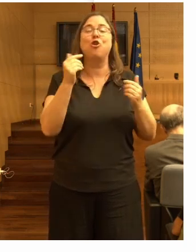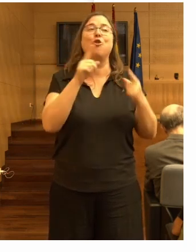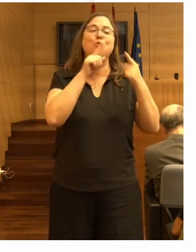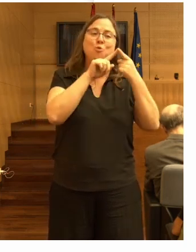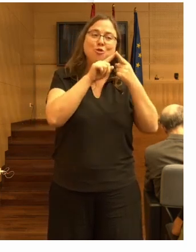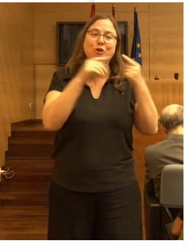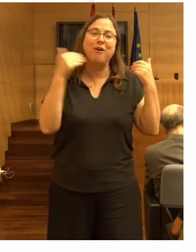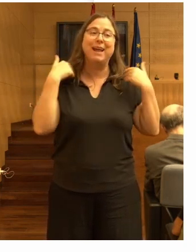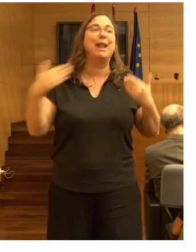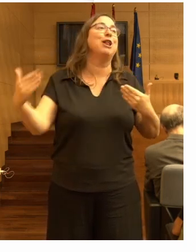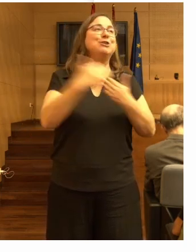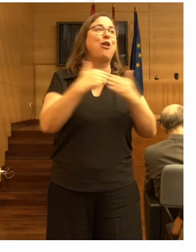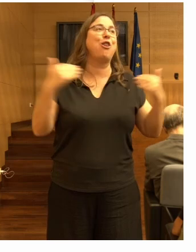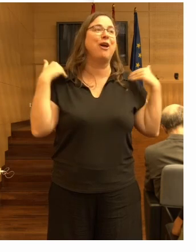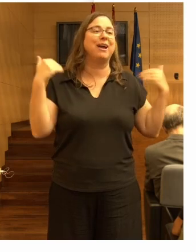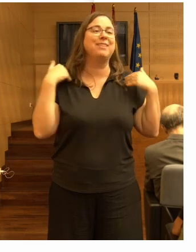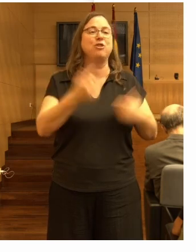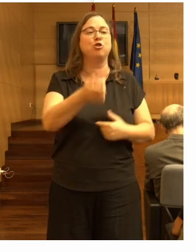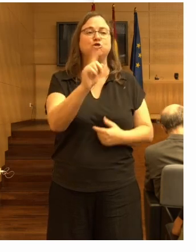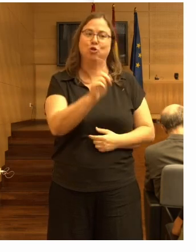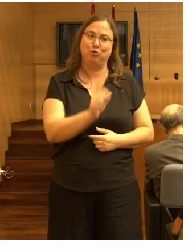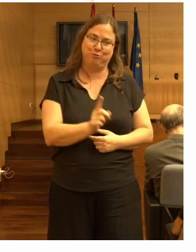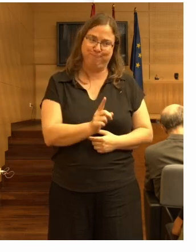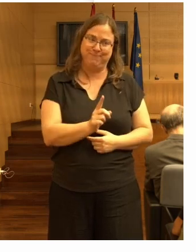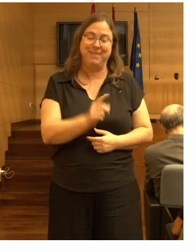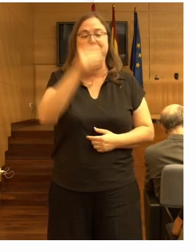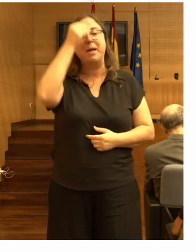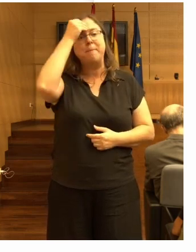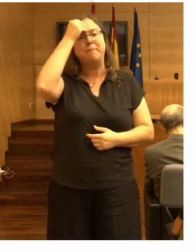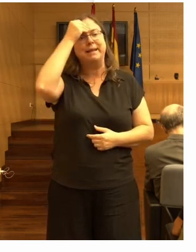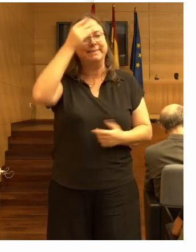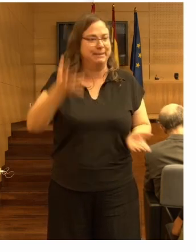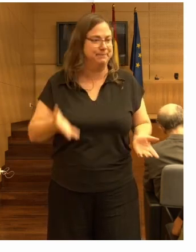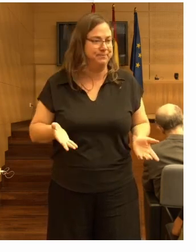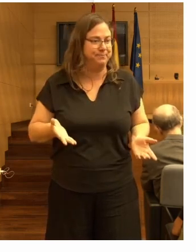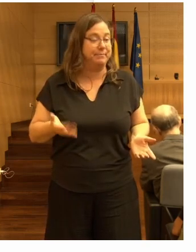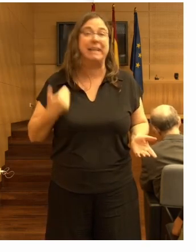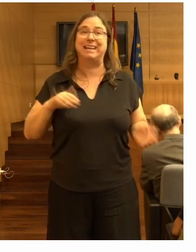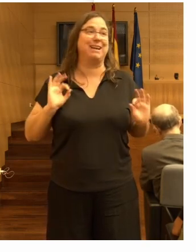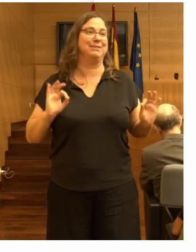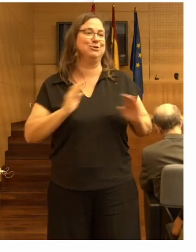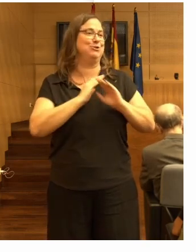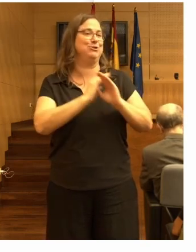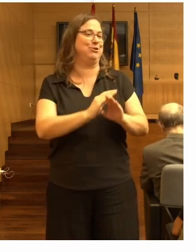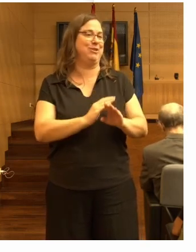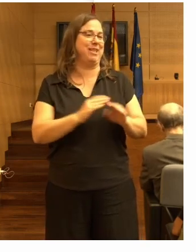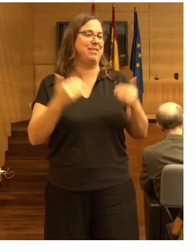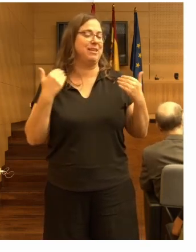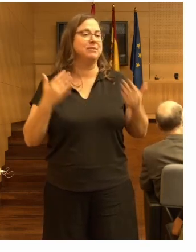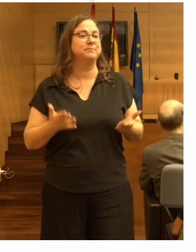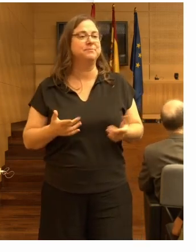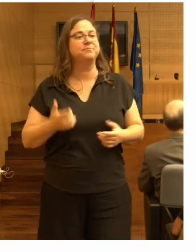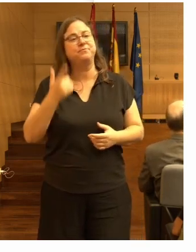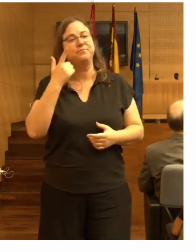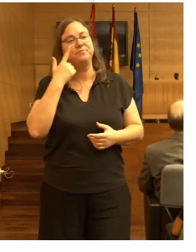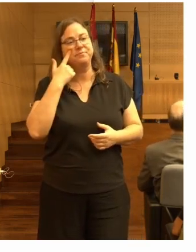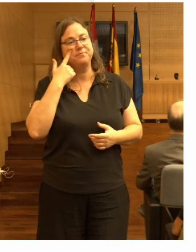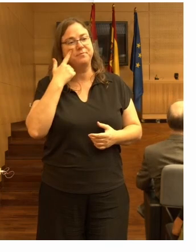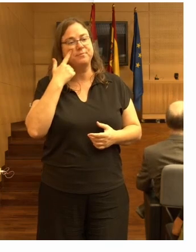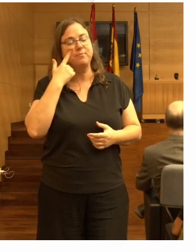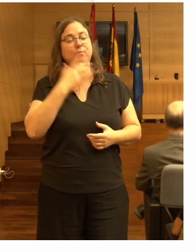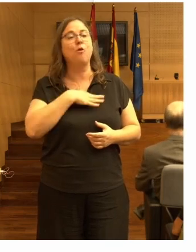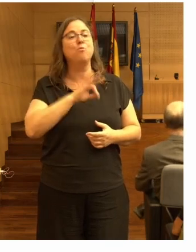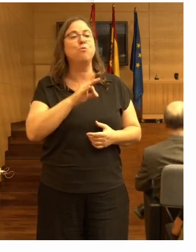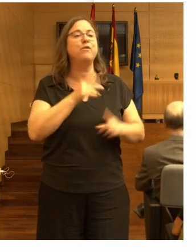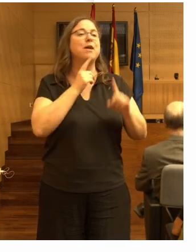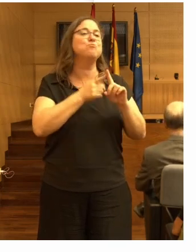que todo el mundo haga ejercicio y pensar que ya está, va a mejorar todo y que vamos a poder